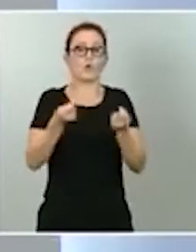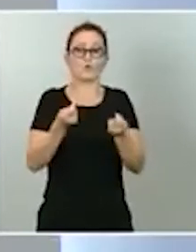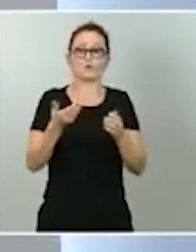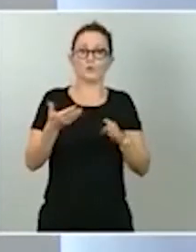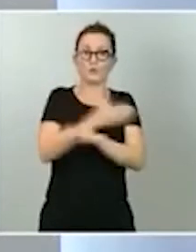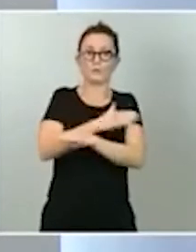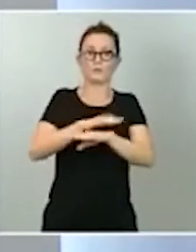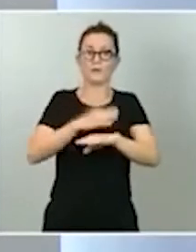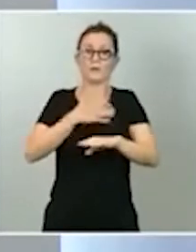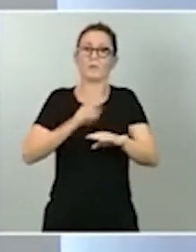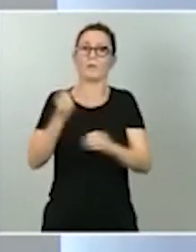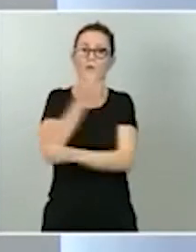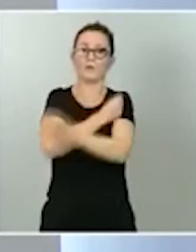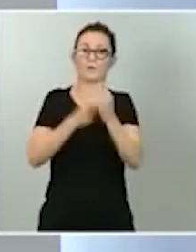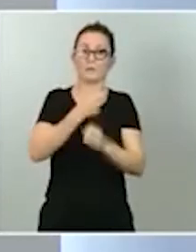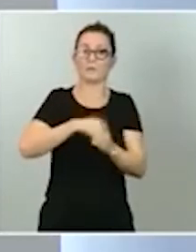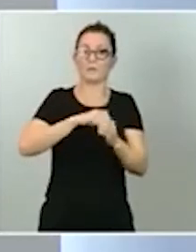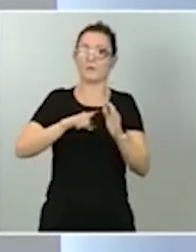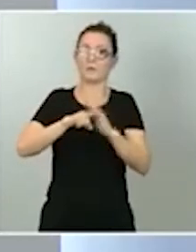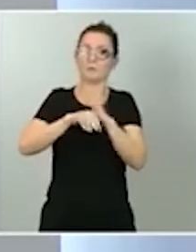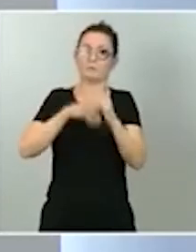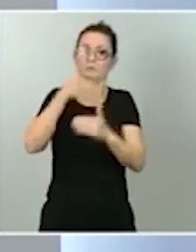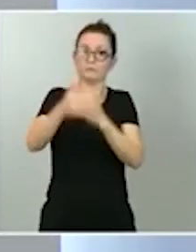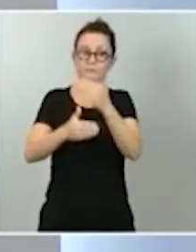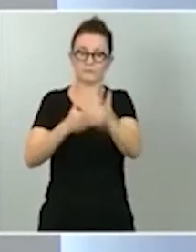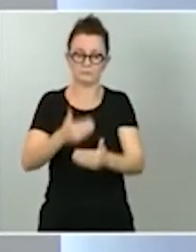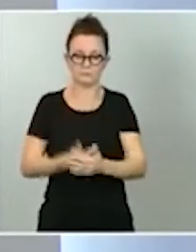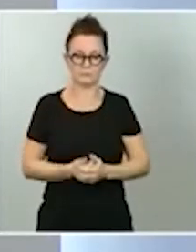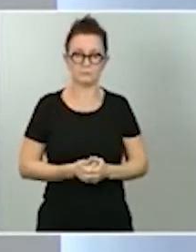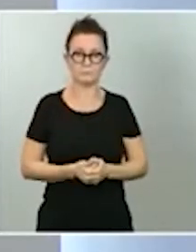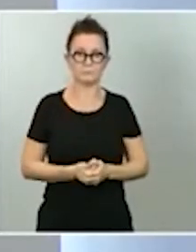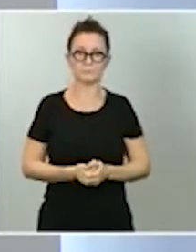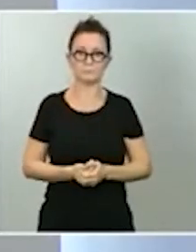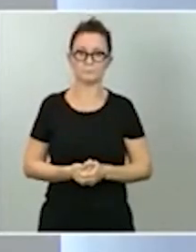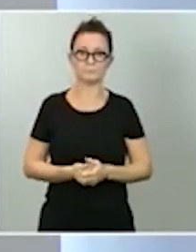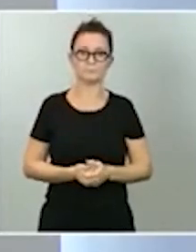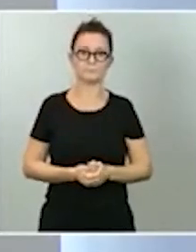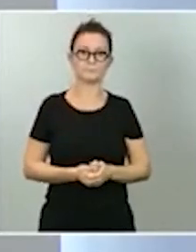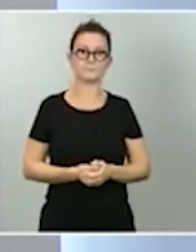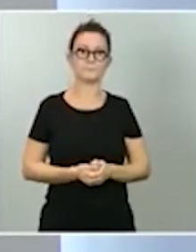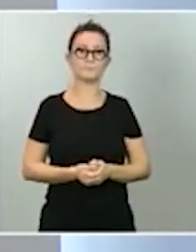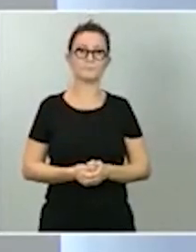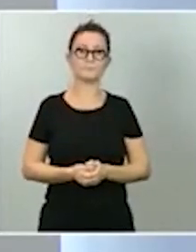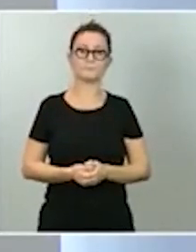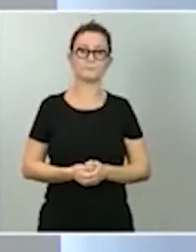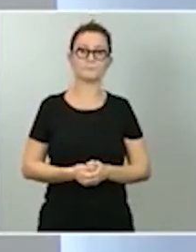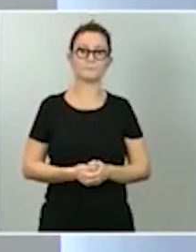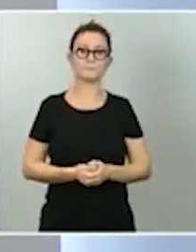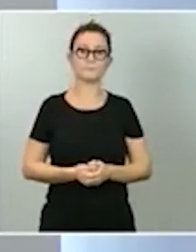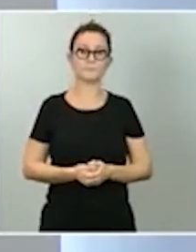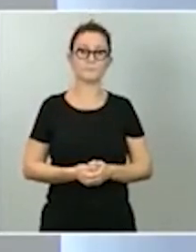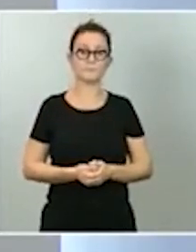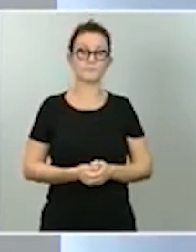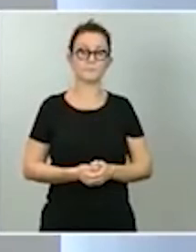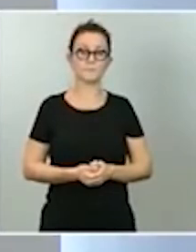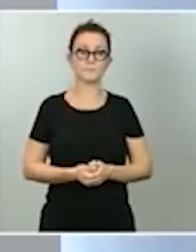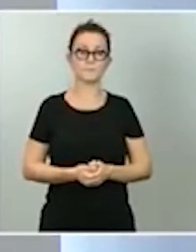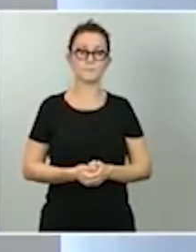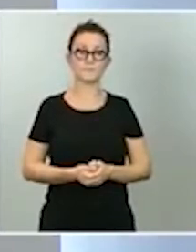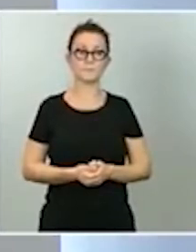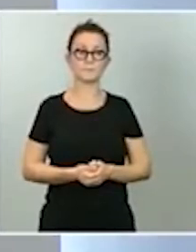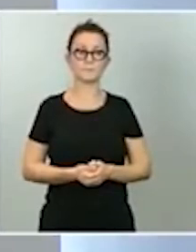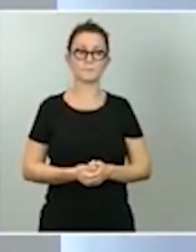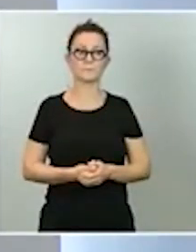economía española a partir del fin del periodo de hibernación. Yo no